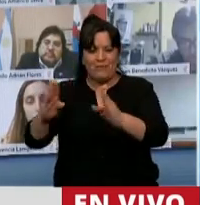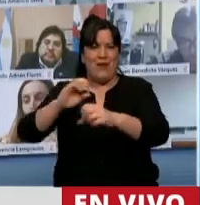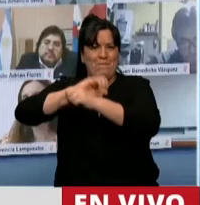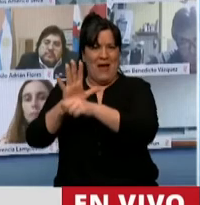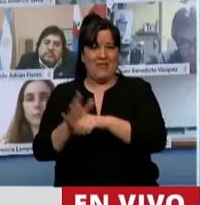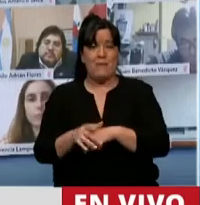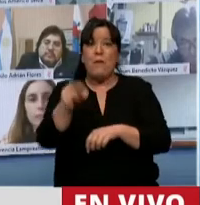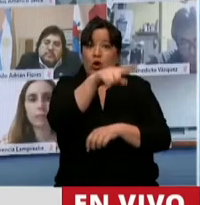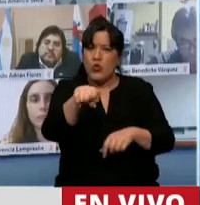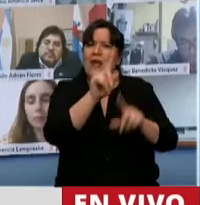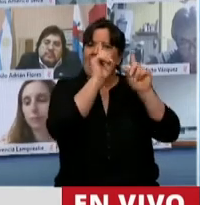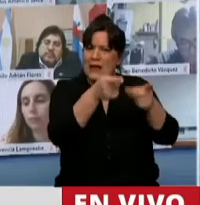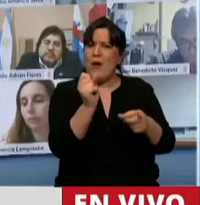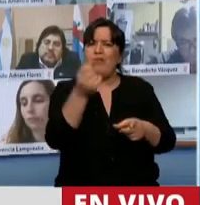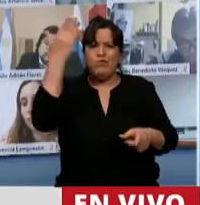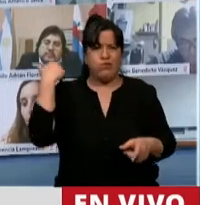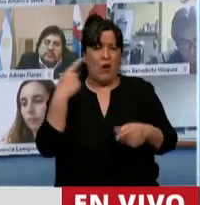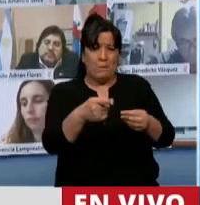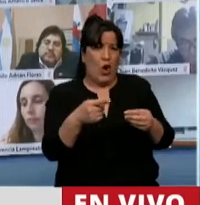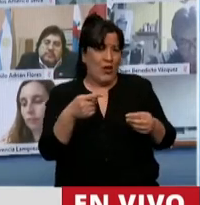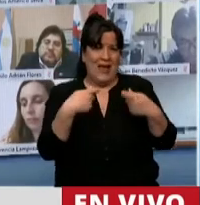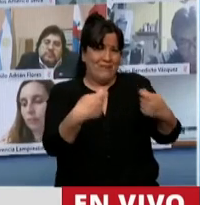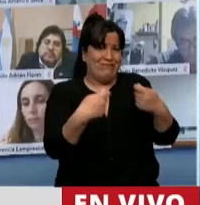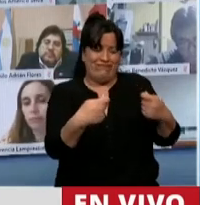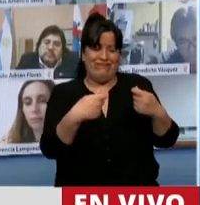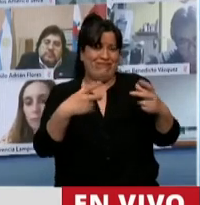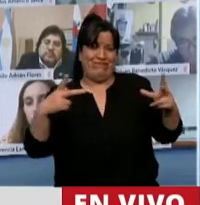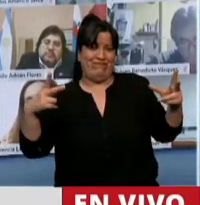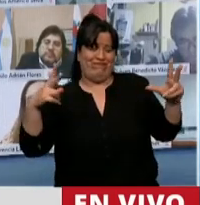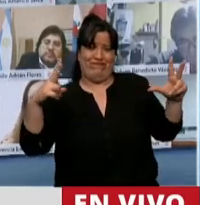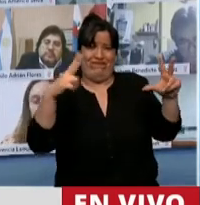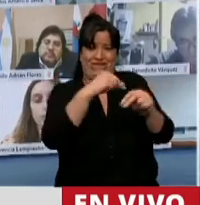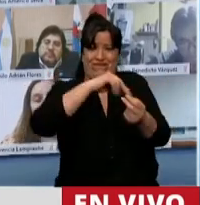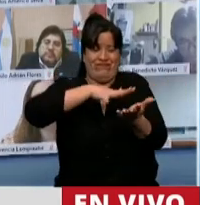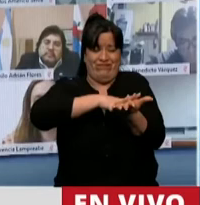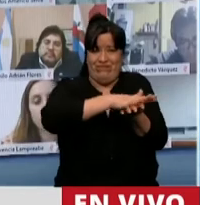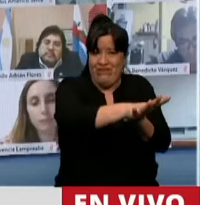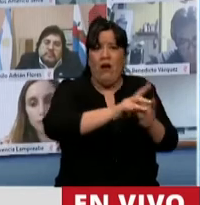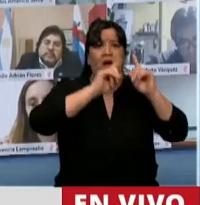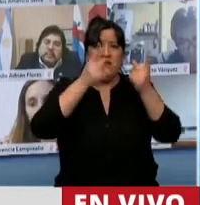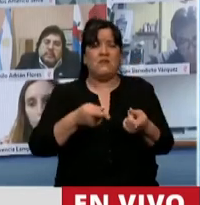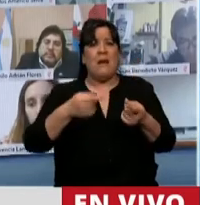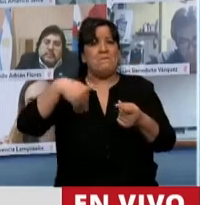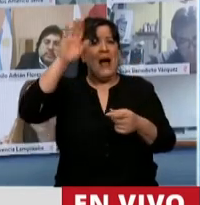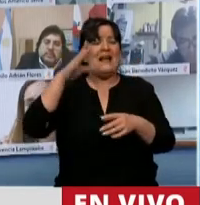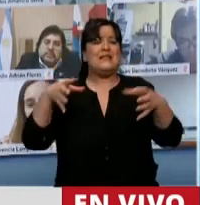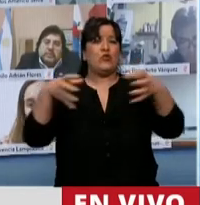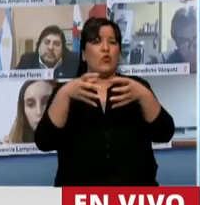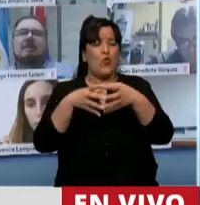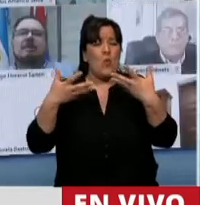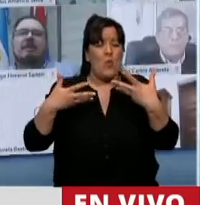Porque otra cosa que ustedes hicieron también fue de financiar al Estado y recaer impositivamente sobre la clase media.